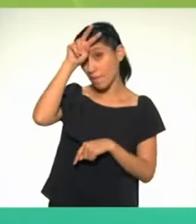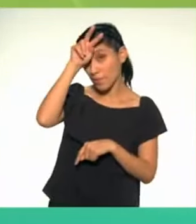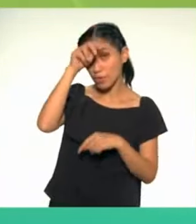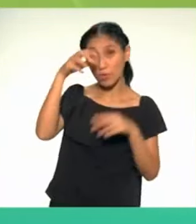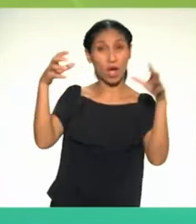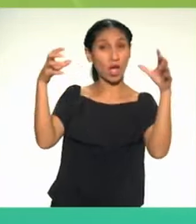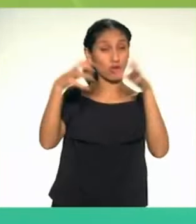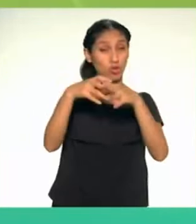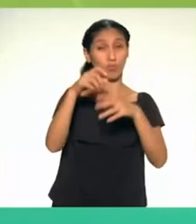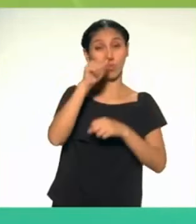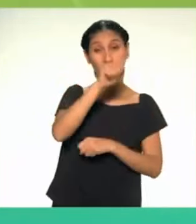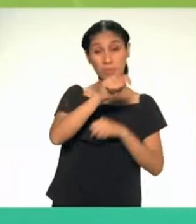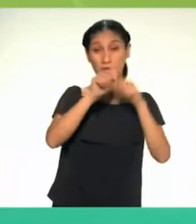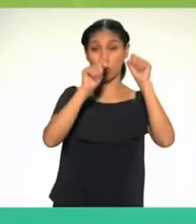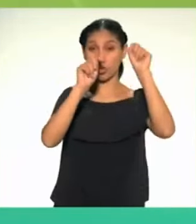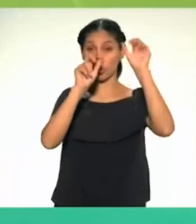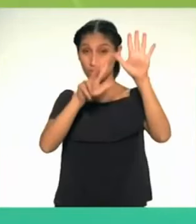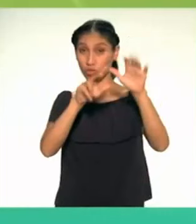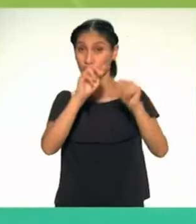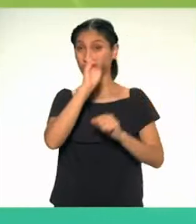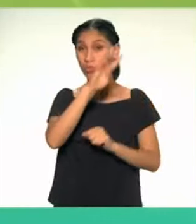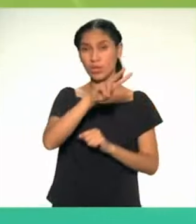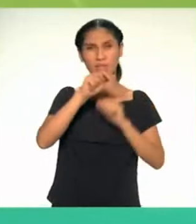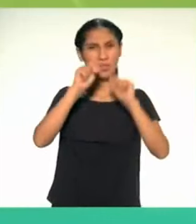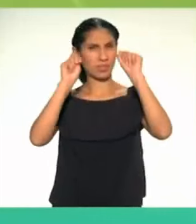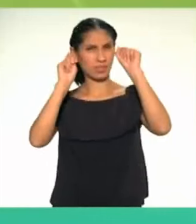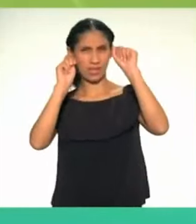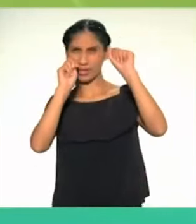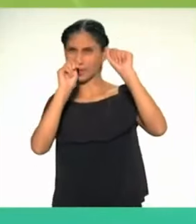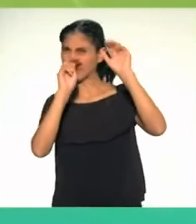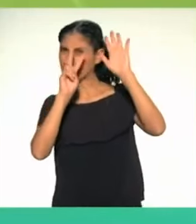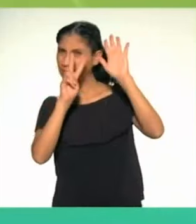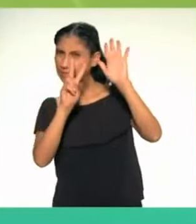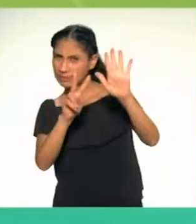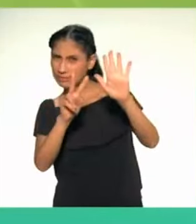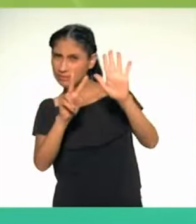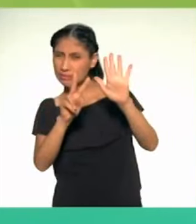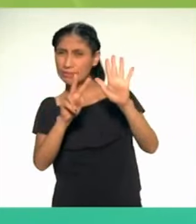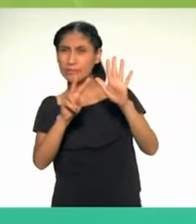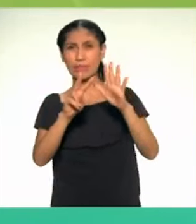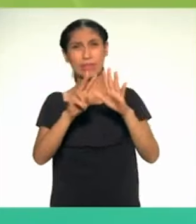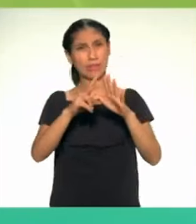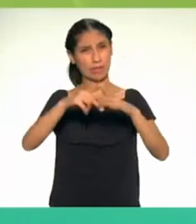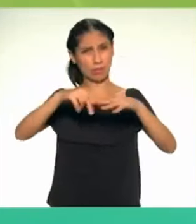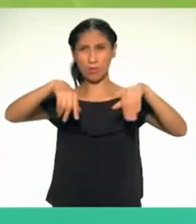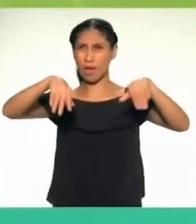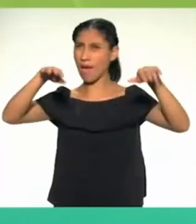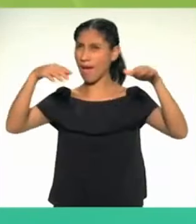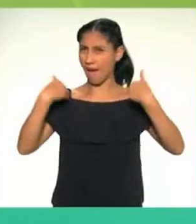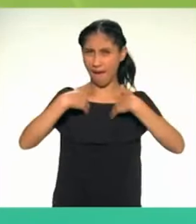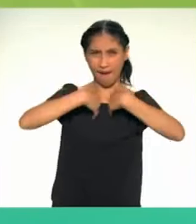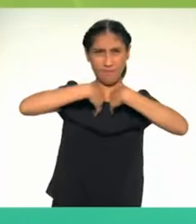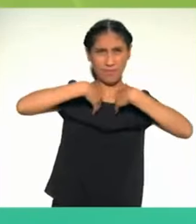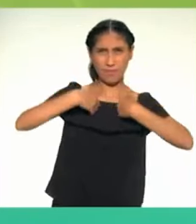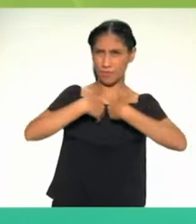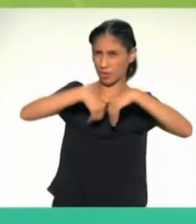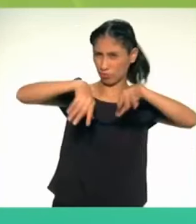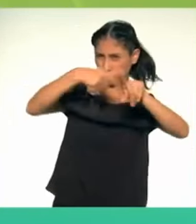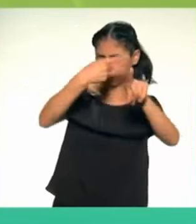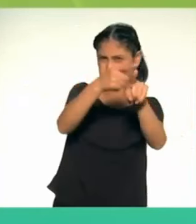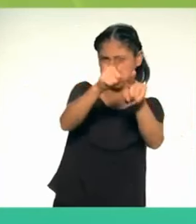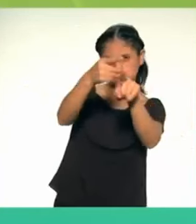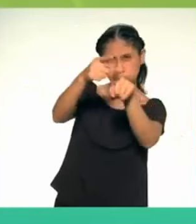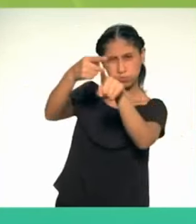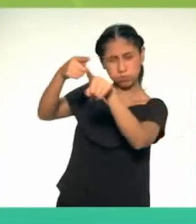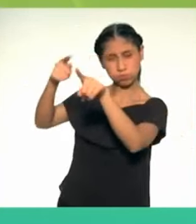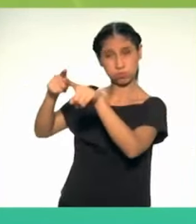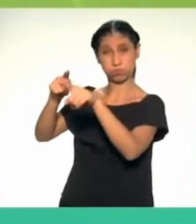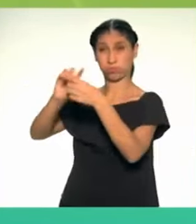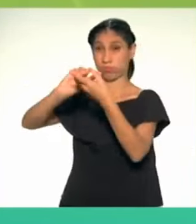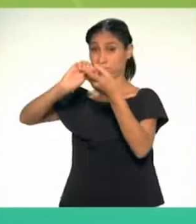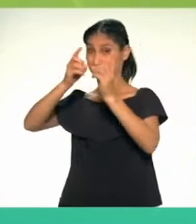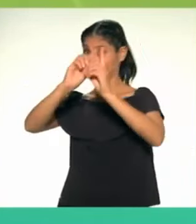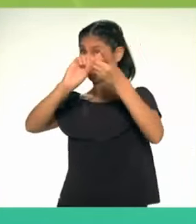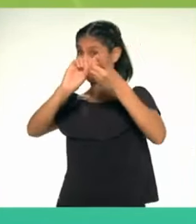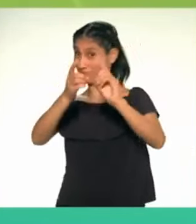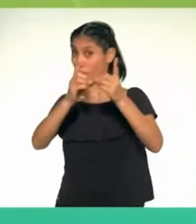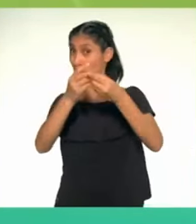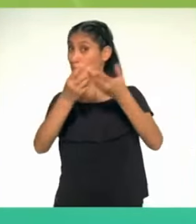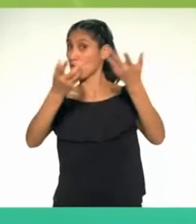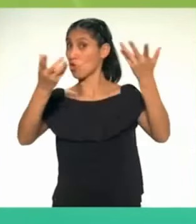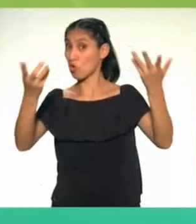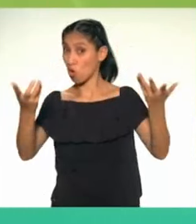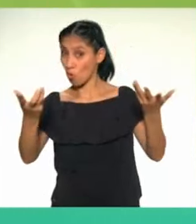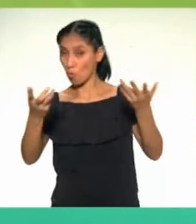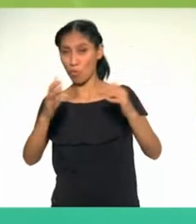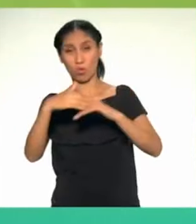mencionar que las listas y el número de especies conocidas para cada grupo taxonómico cambian frecuentemente como resultado de la